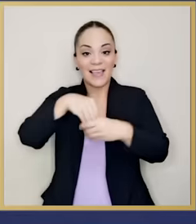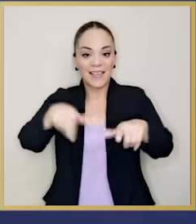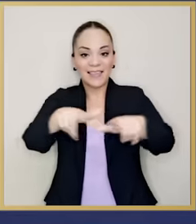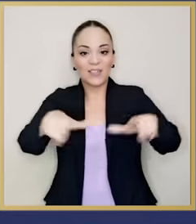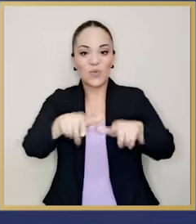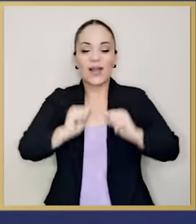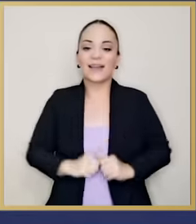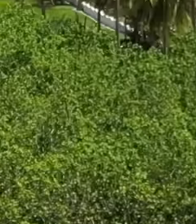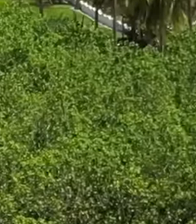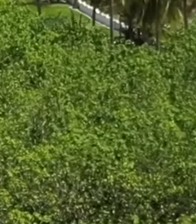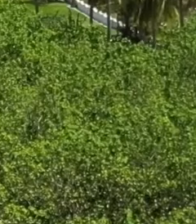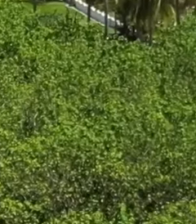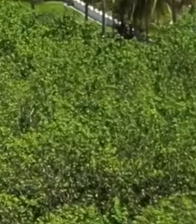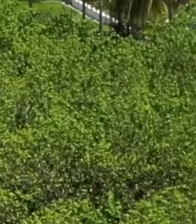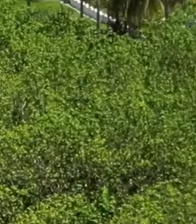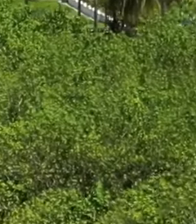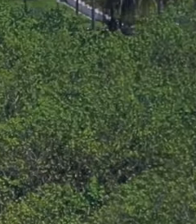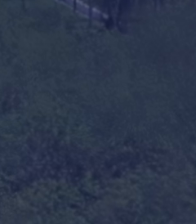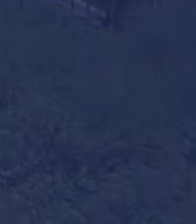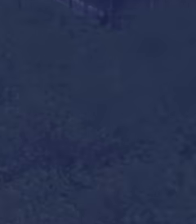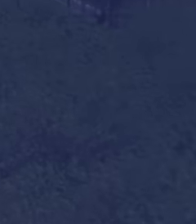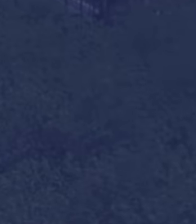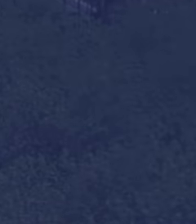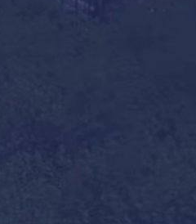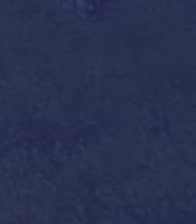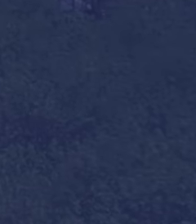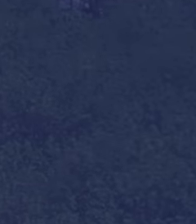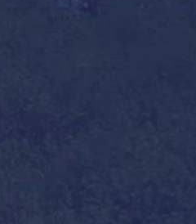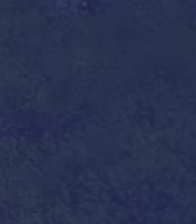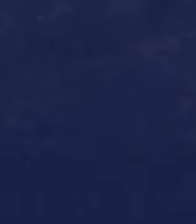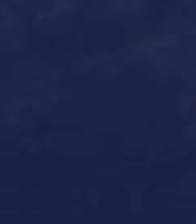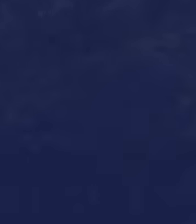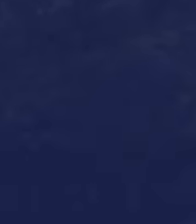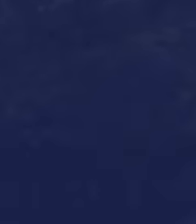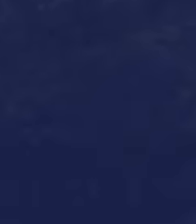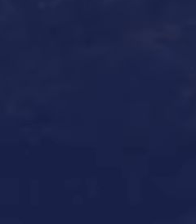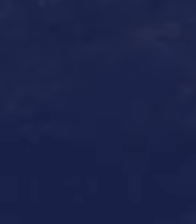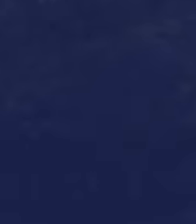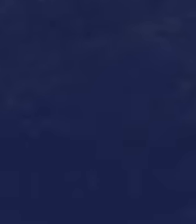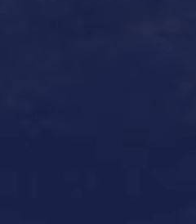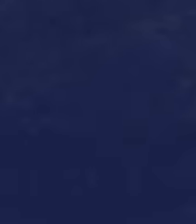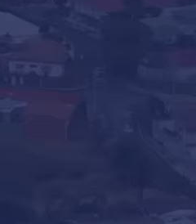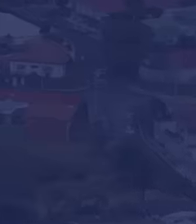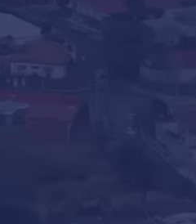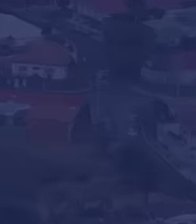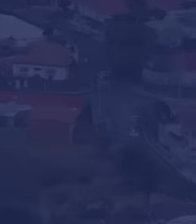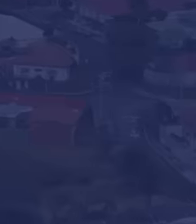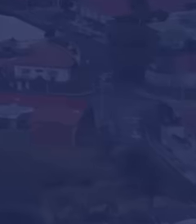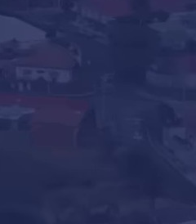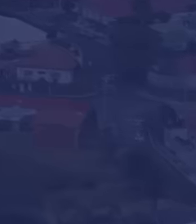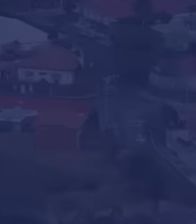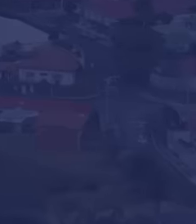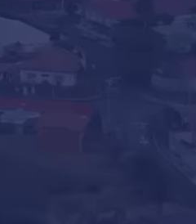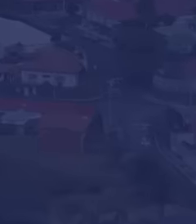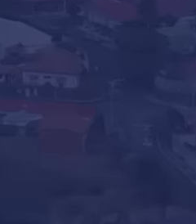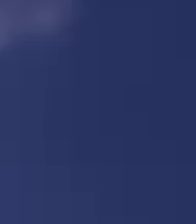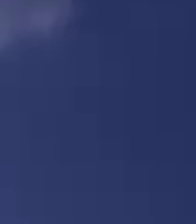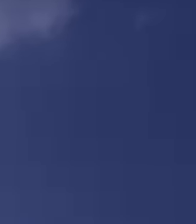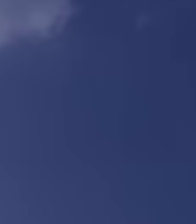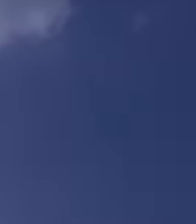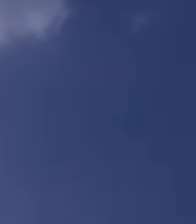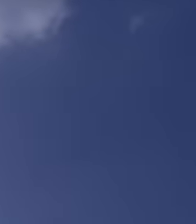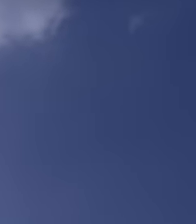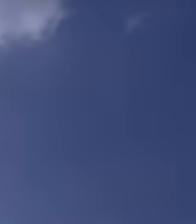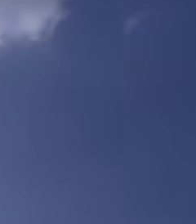yace en esta zona. Costa Rica tiene un firme propósito, que la próxima generación crezca en un